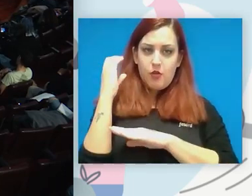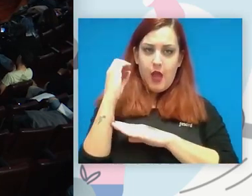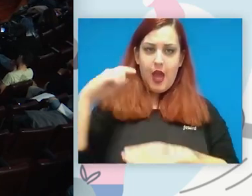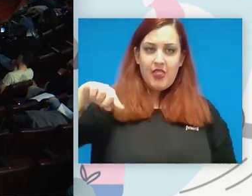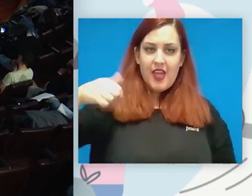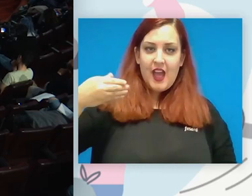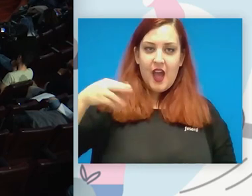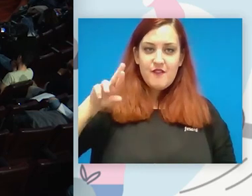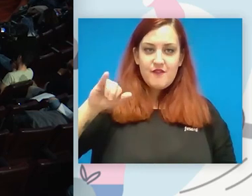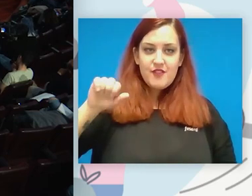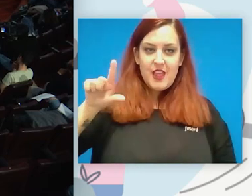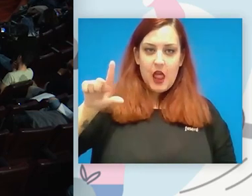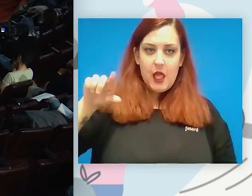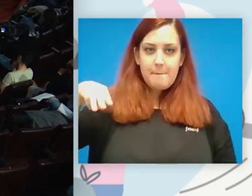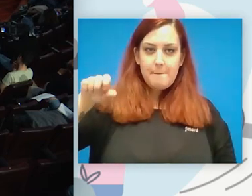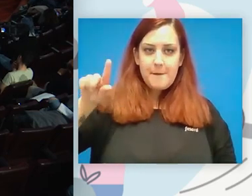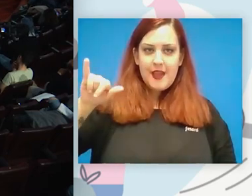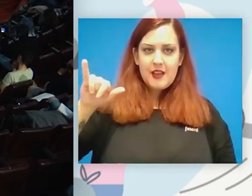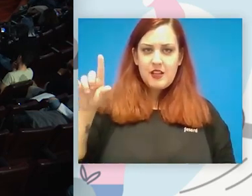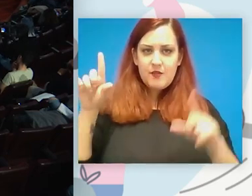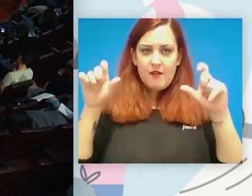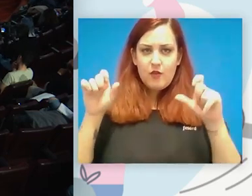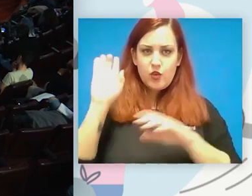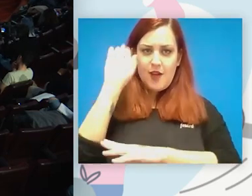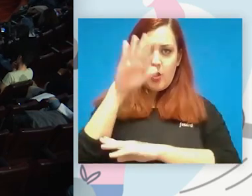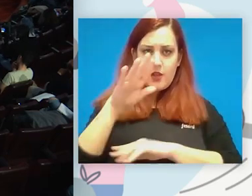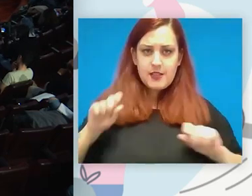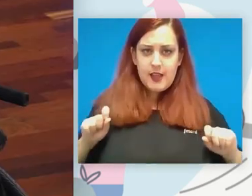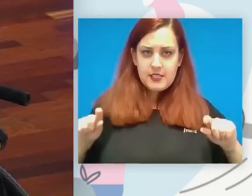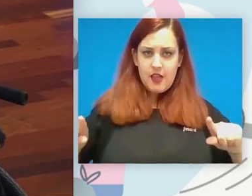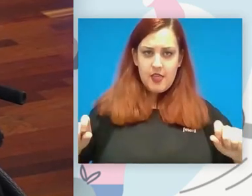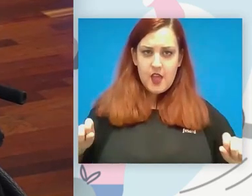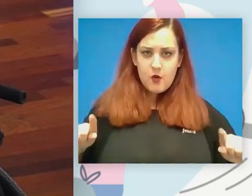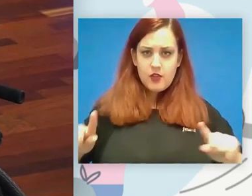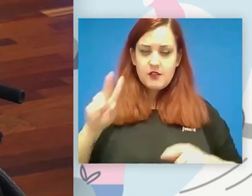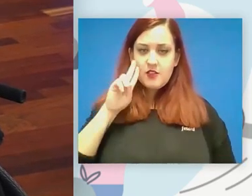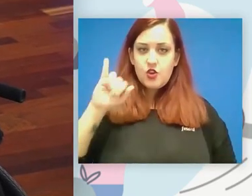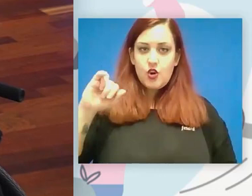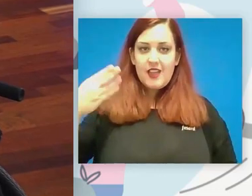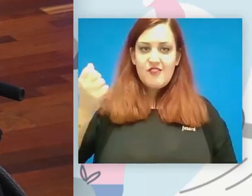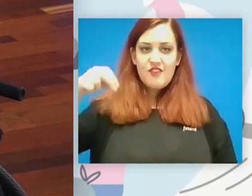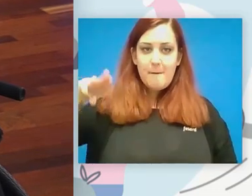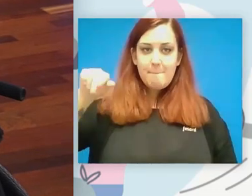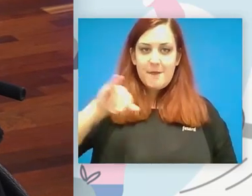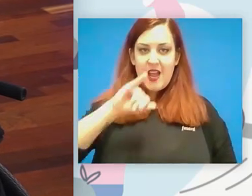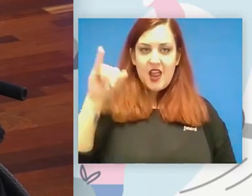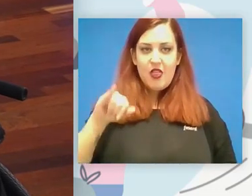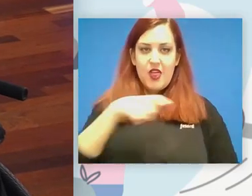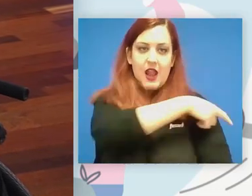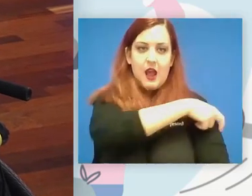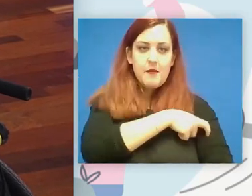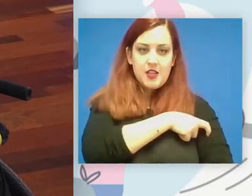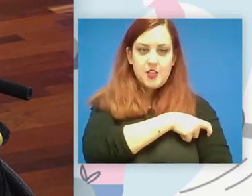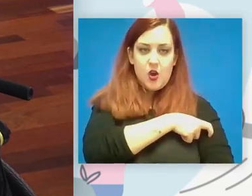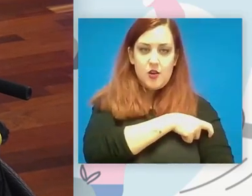había una foto de baloncesto en silla de ruedas donde estaba Iván Pérez que era el capitán del extinto